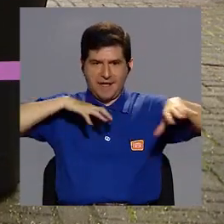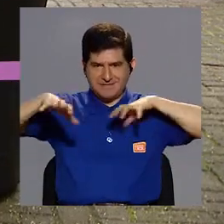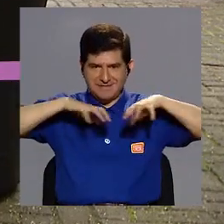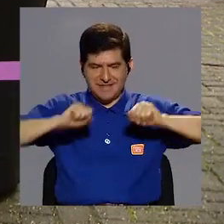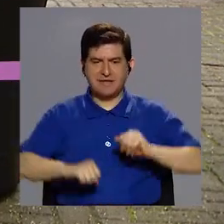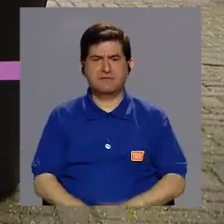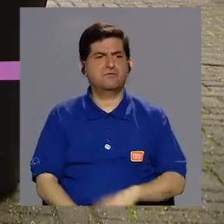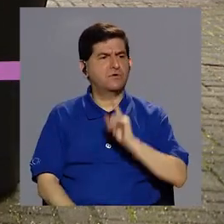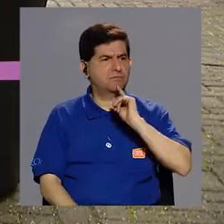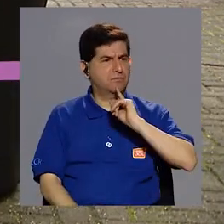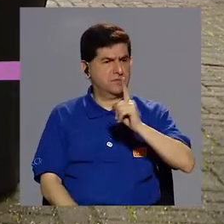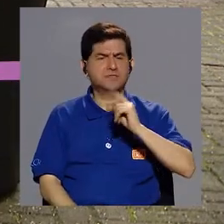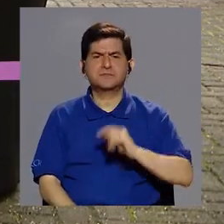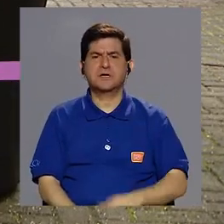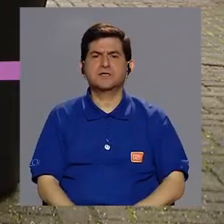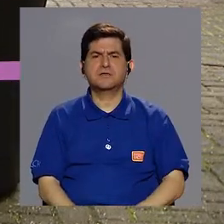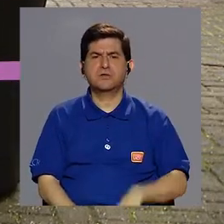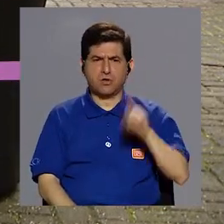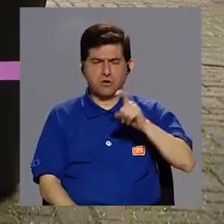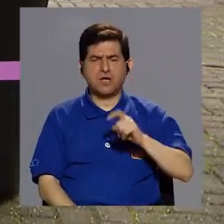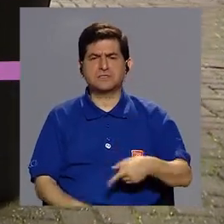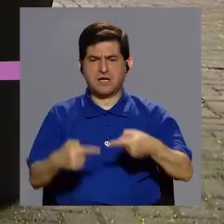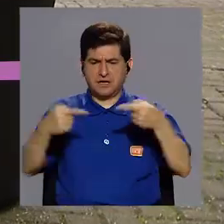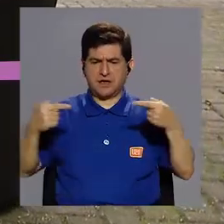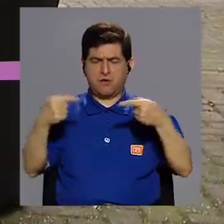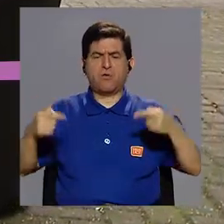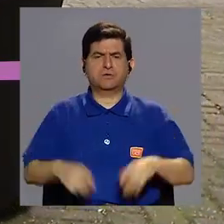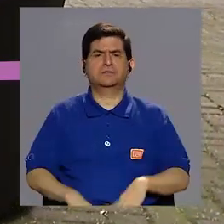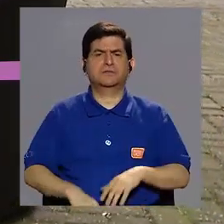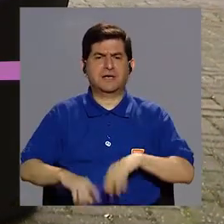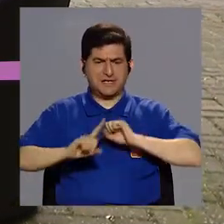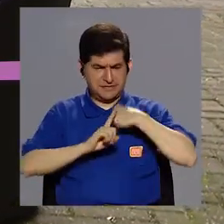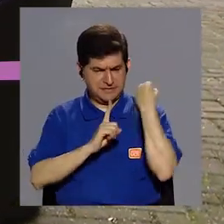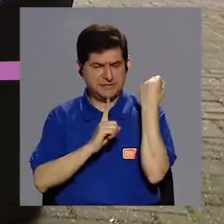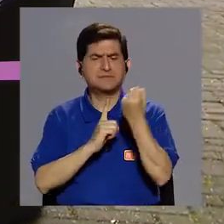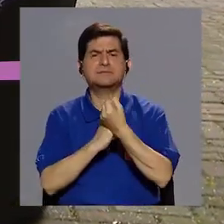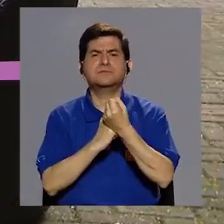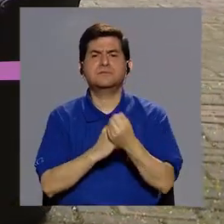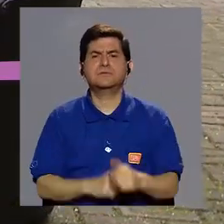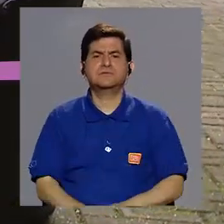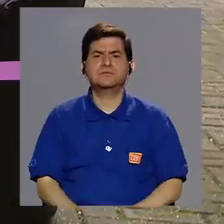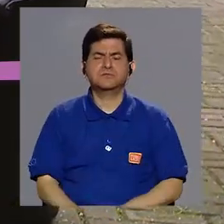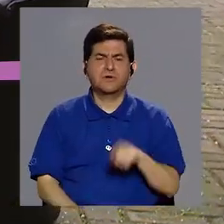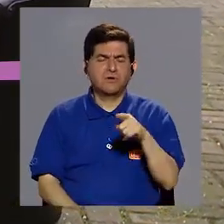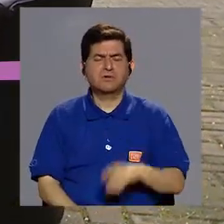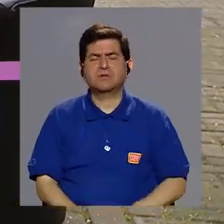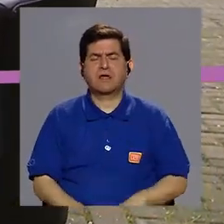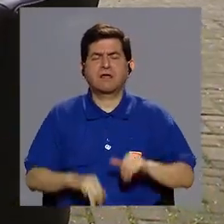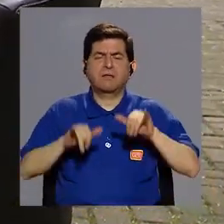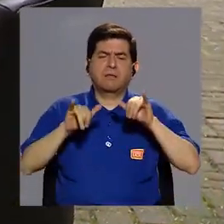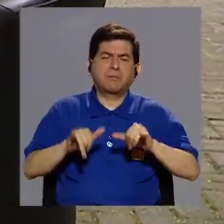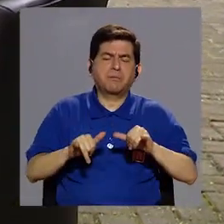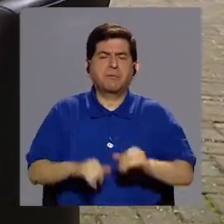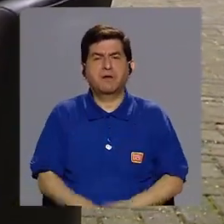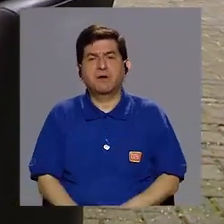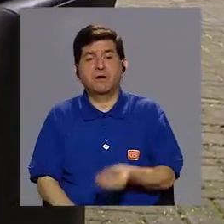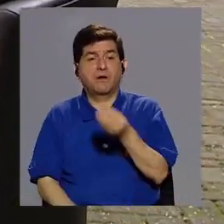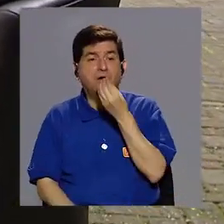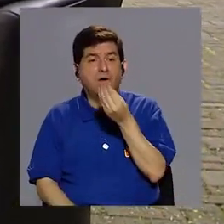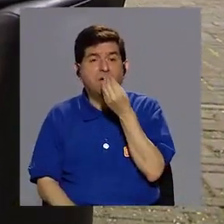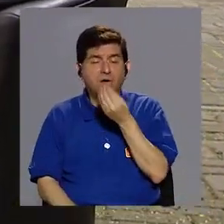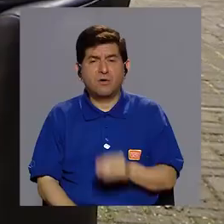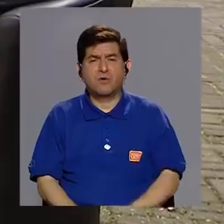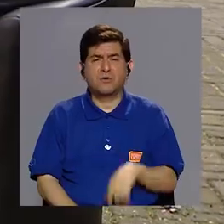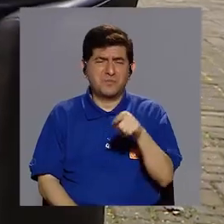tomar un rol más activo y decir, o sea, tenemos que contrarrestar estas medidas de sedentarismo, de